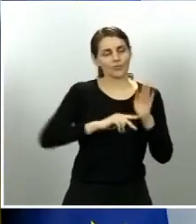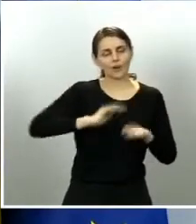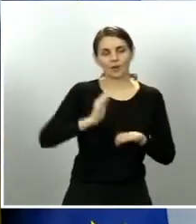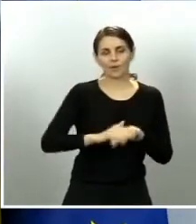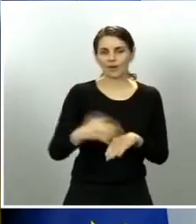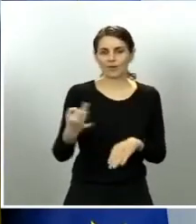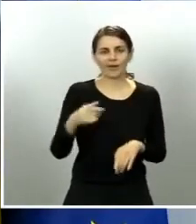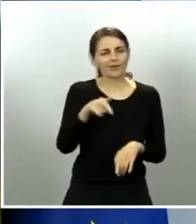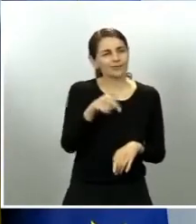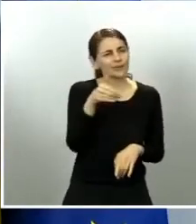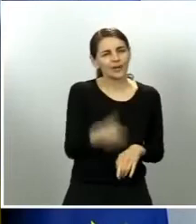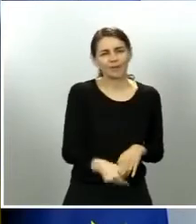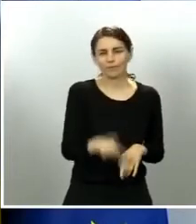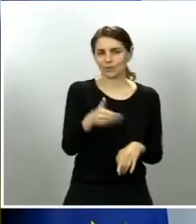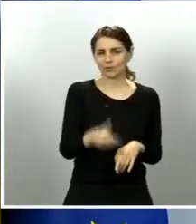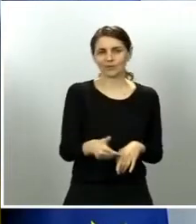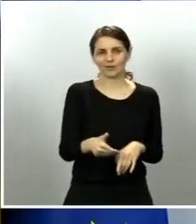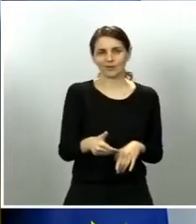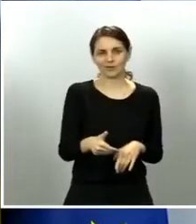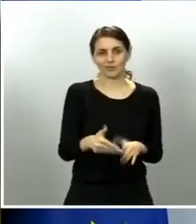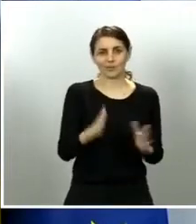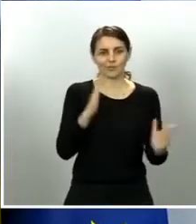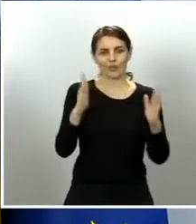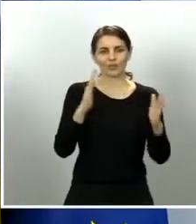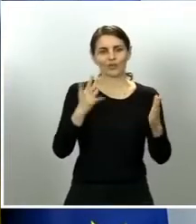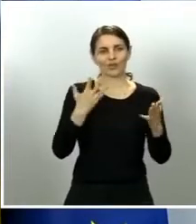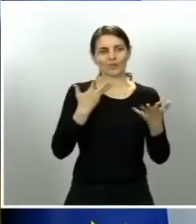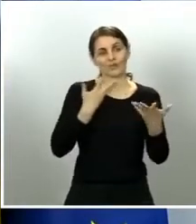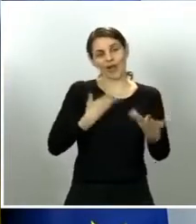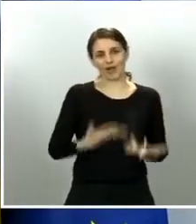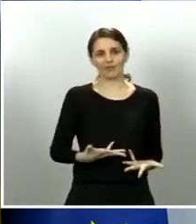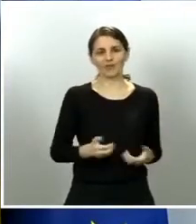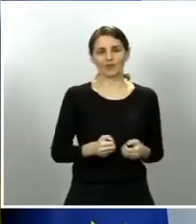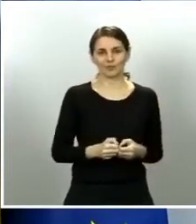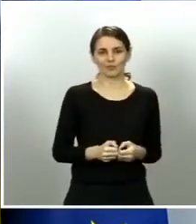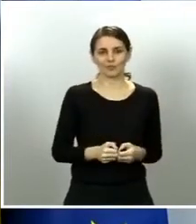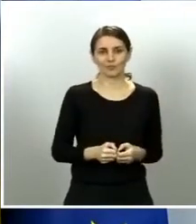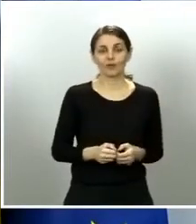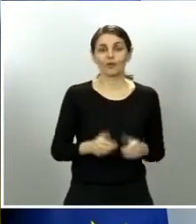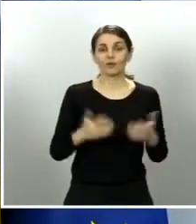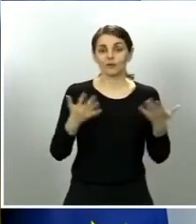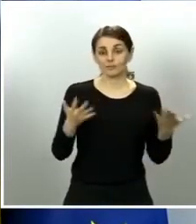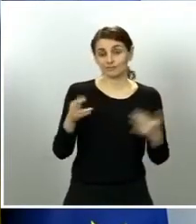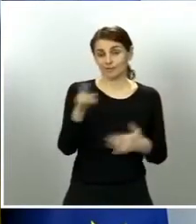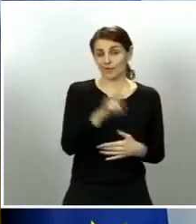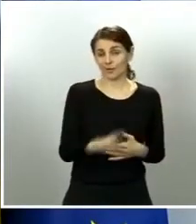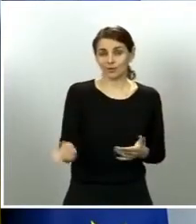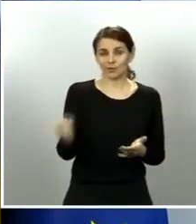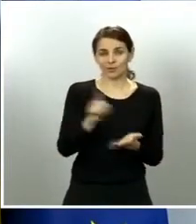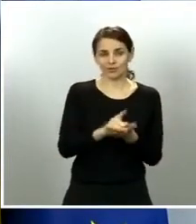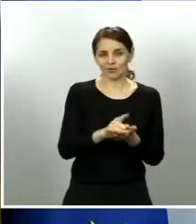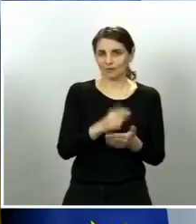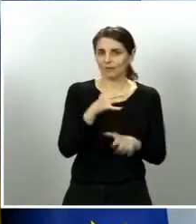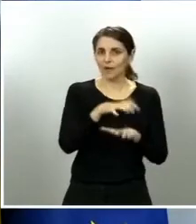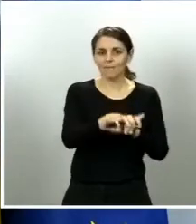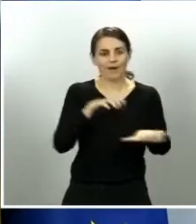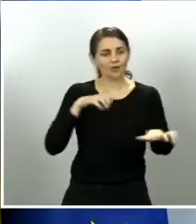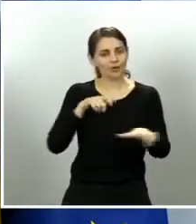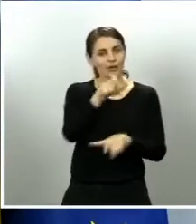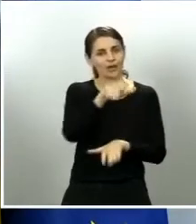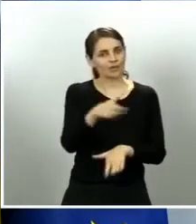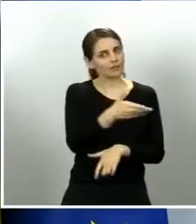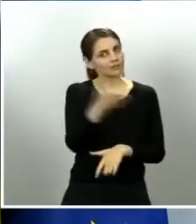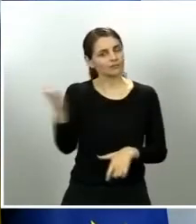de alivio pero vuelvo a decir que el hecho de que la inmensa mayoría de los españoles cumplan la ley